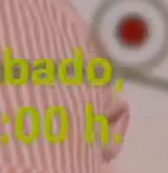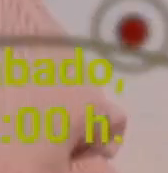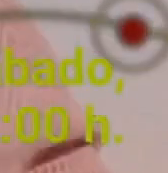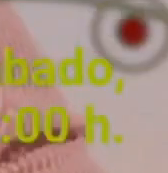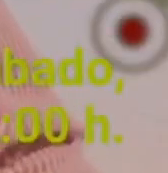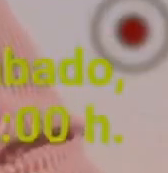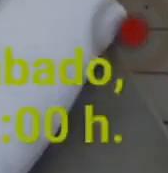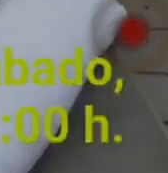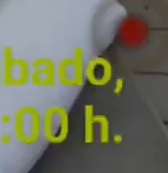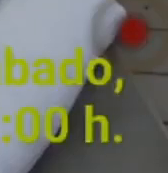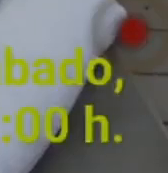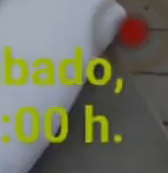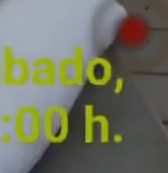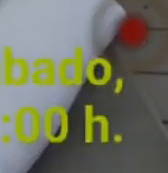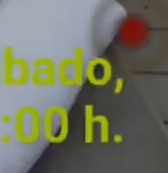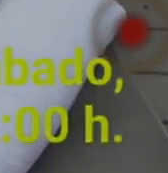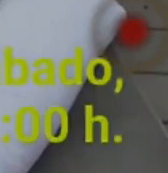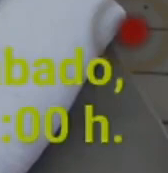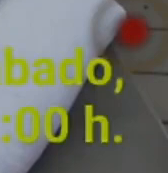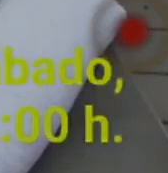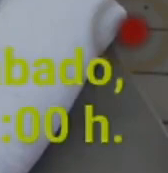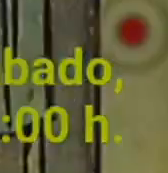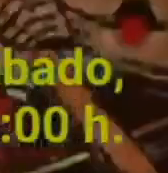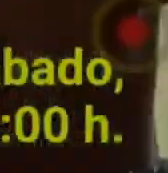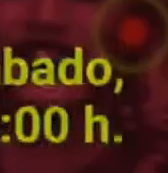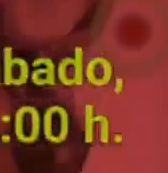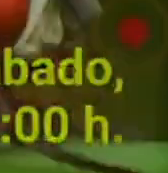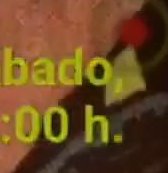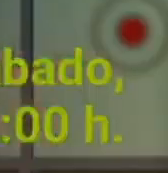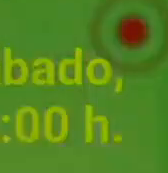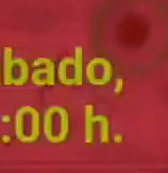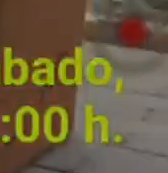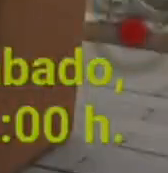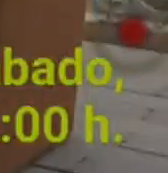de cada día. Restreno sábado 22 horas.